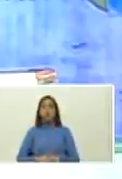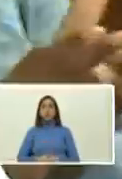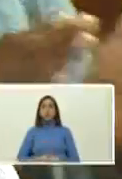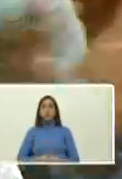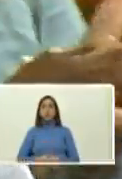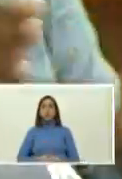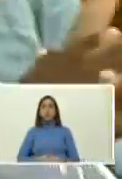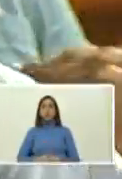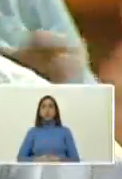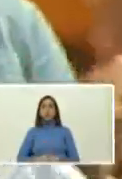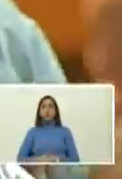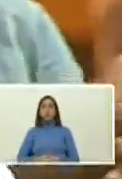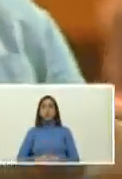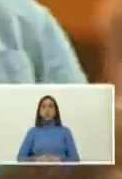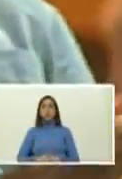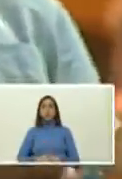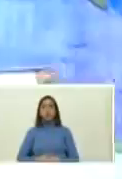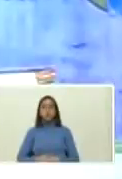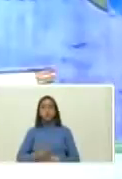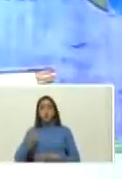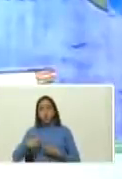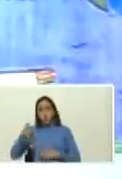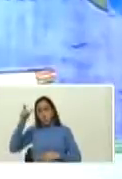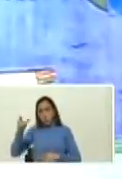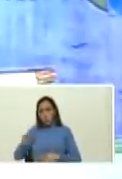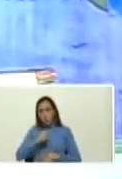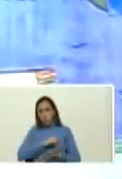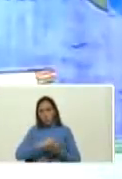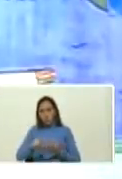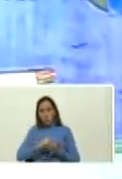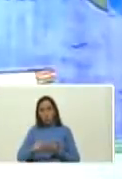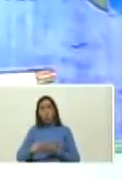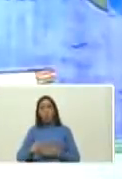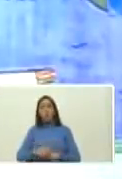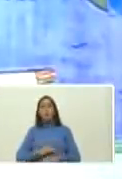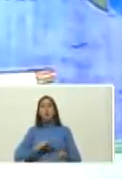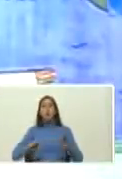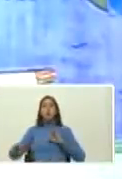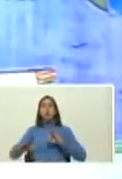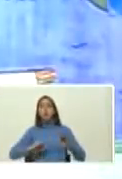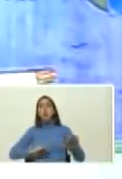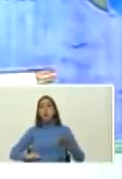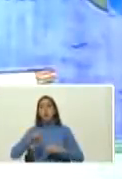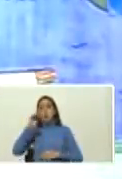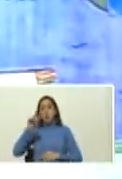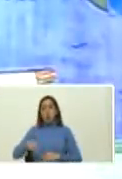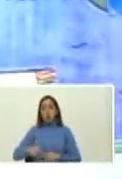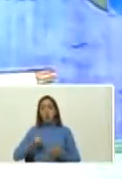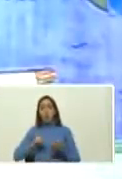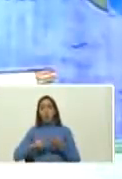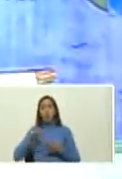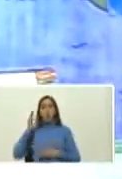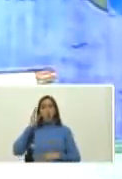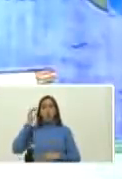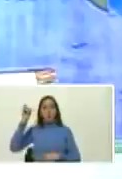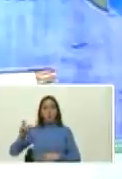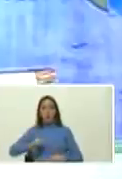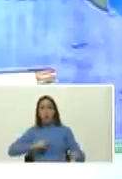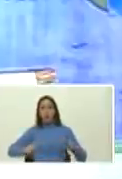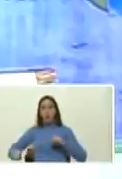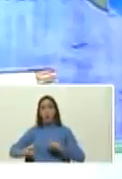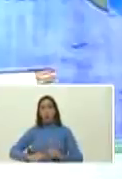está Carlos Tavares escritor y guionista Lisset Torres coordinadora de